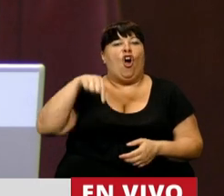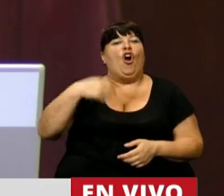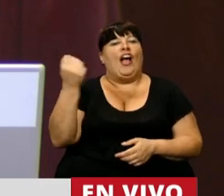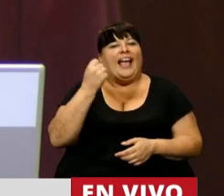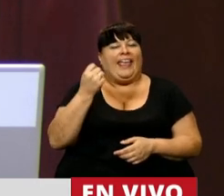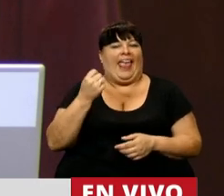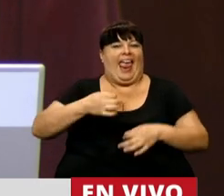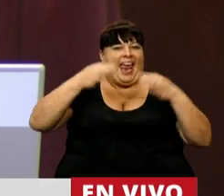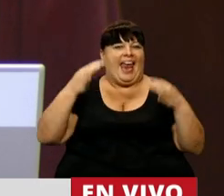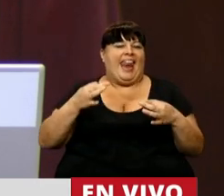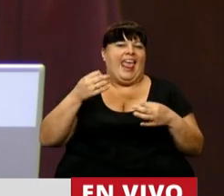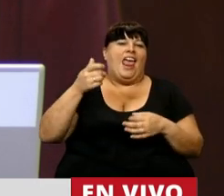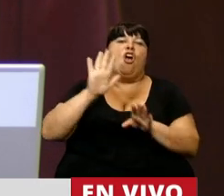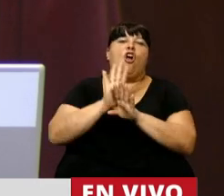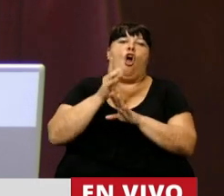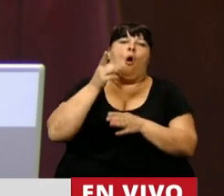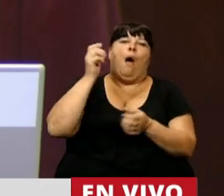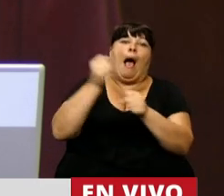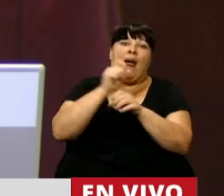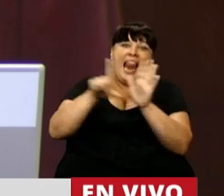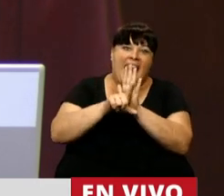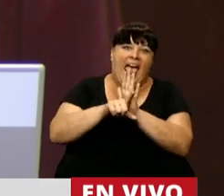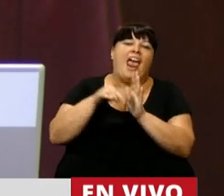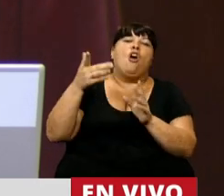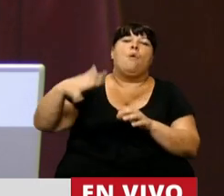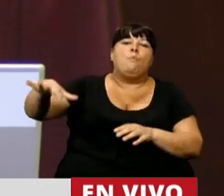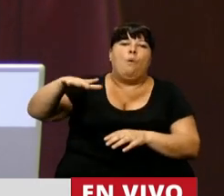pretenden consolidar la herida a través de la sanción de esta ley.